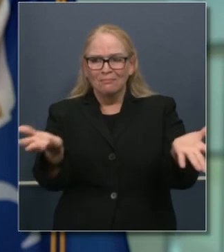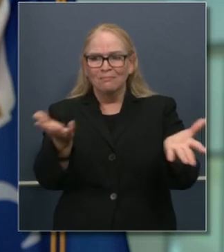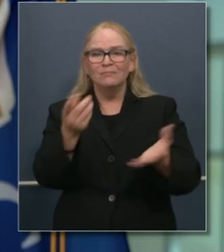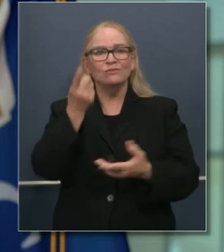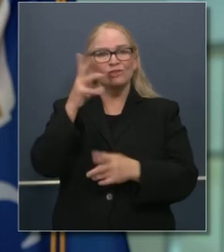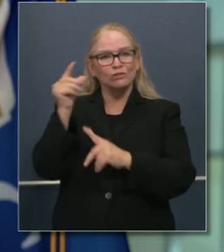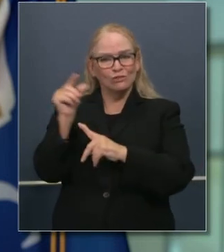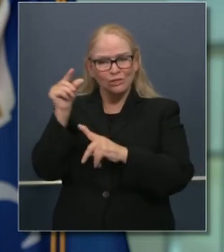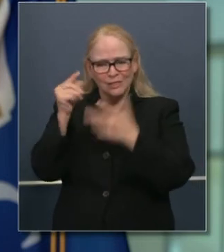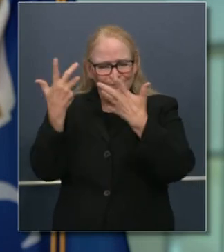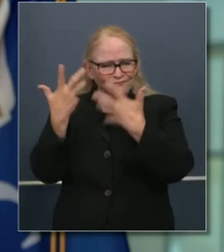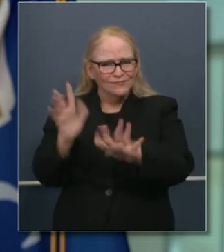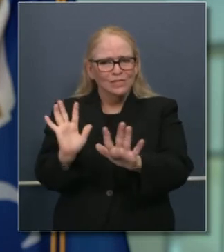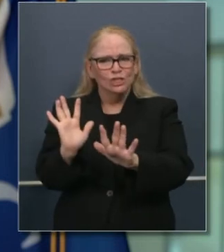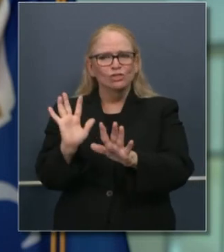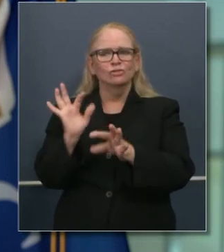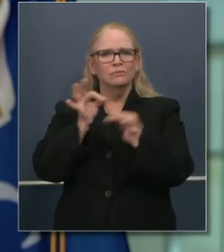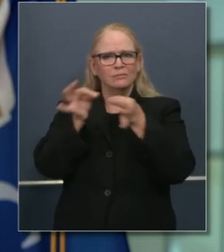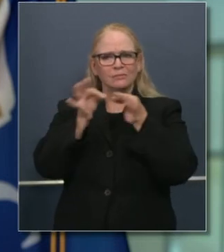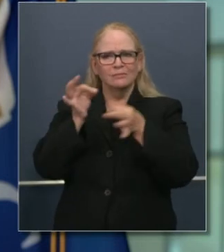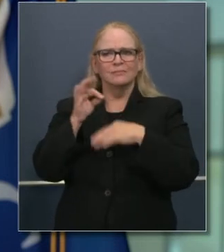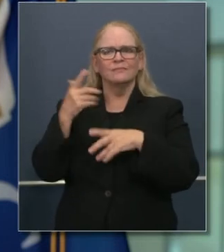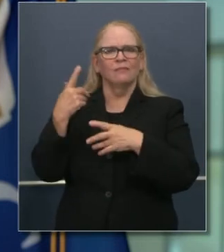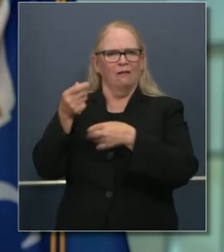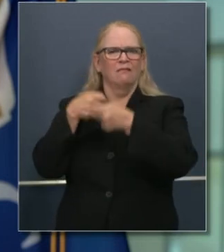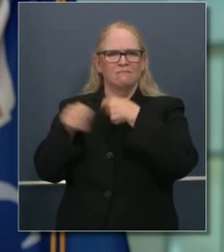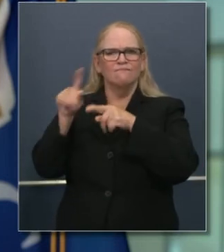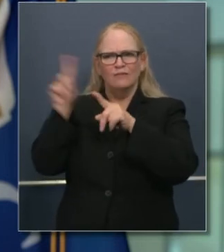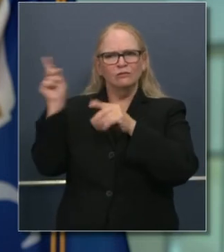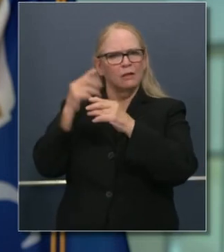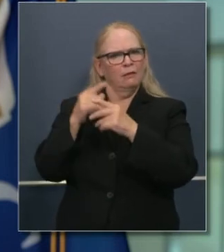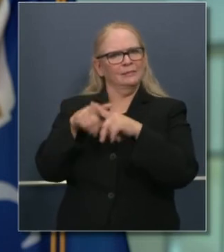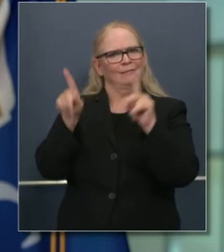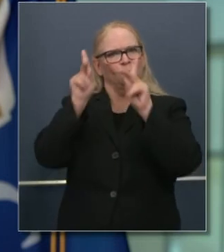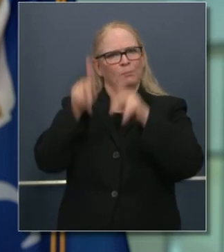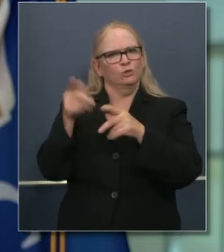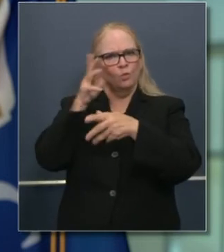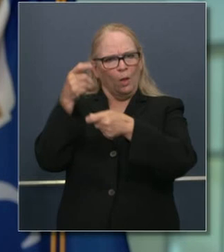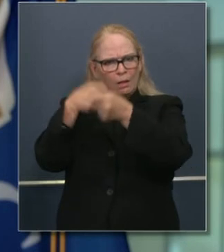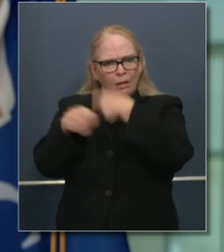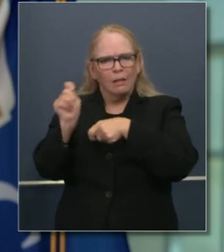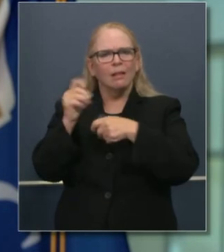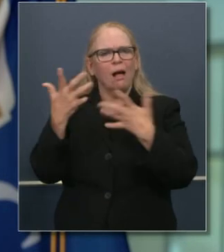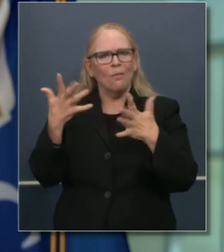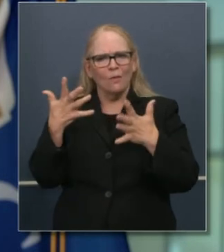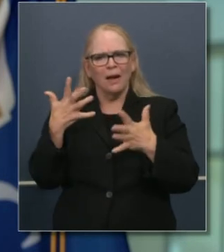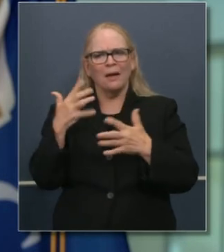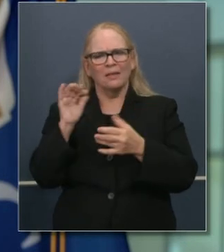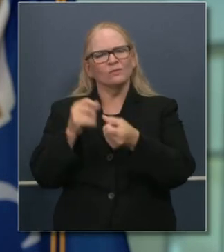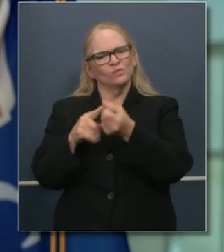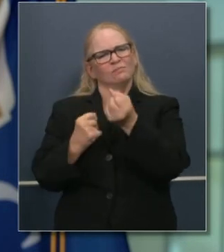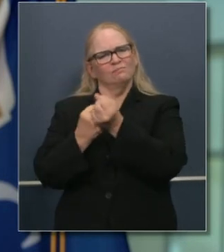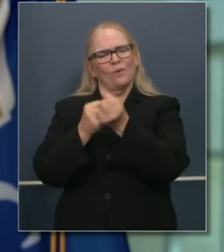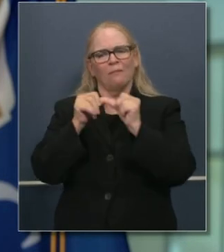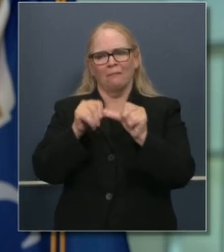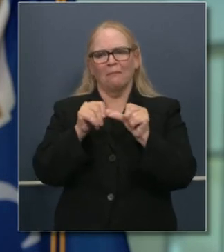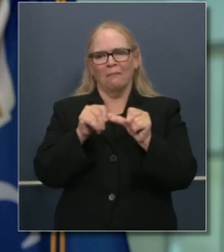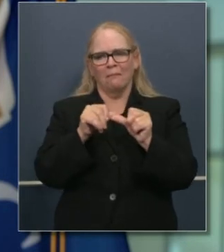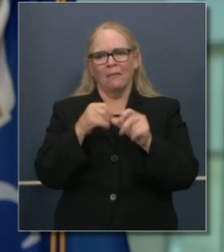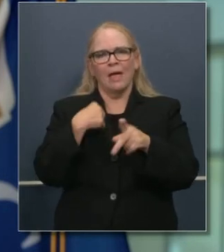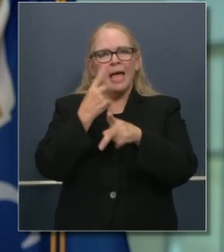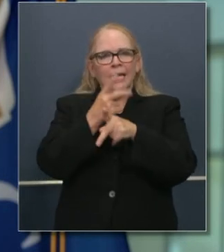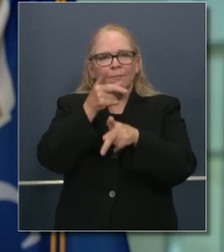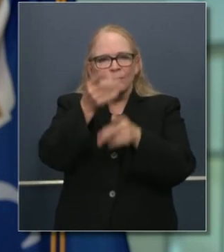Gally hizo algunos de sus anuncios del personal, contestando sus preguntas, reforzando el hecho que seguimos en buen camino